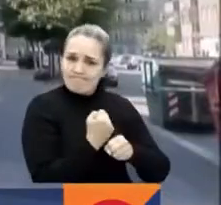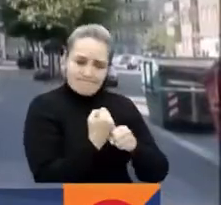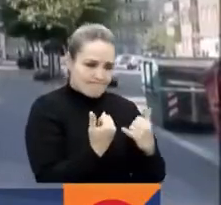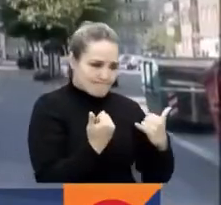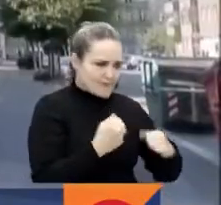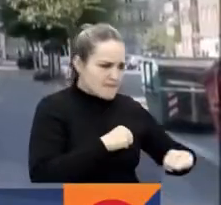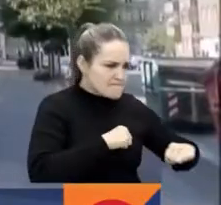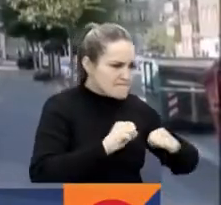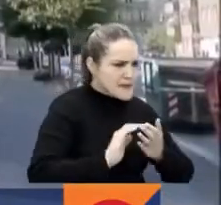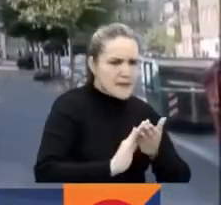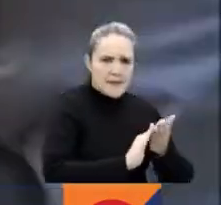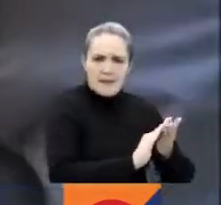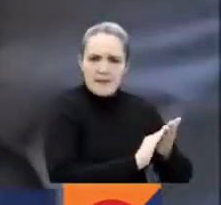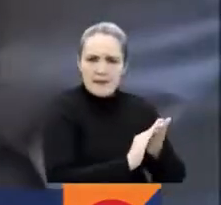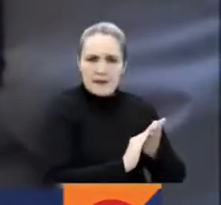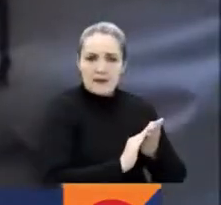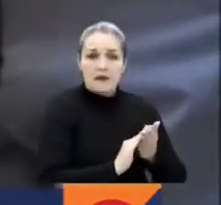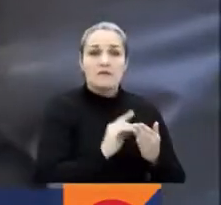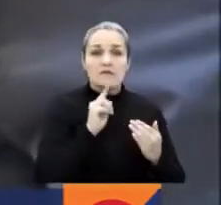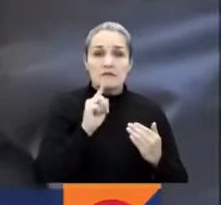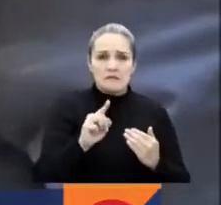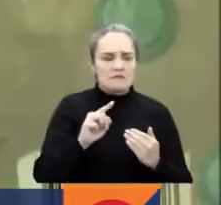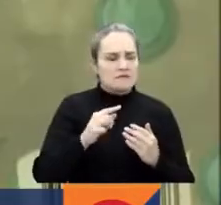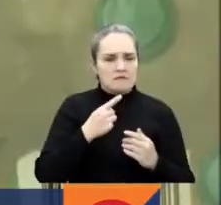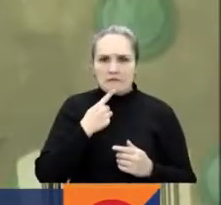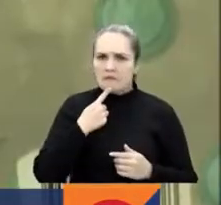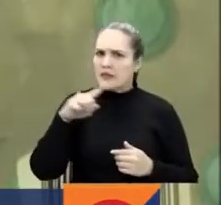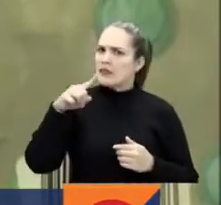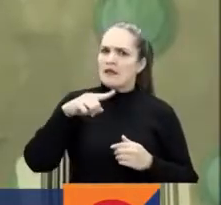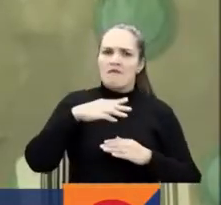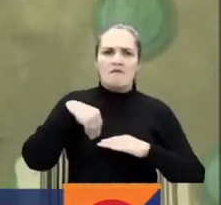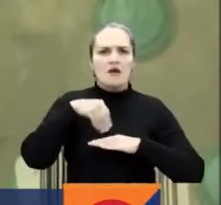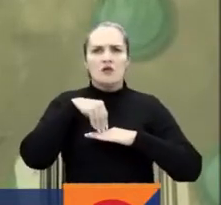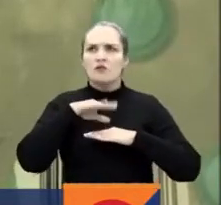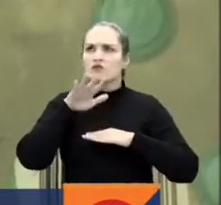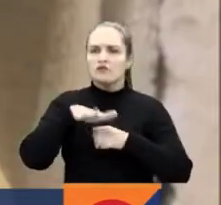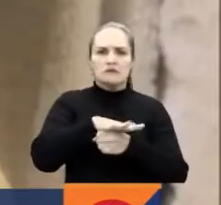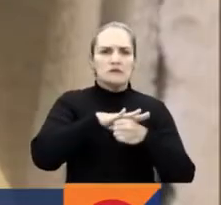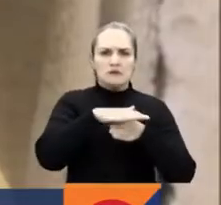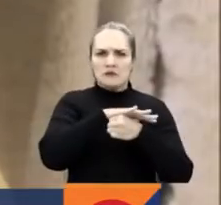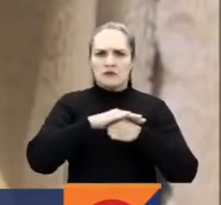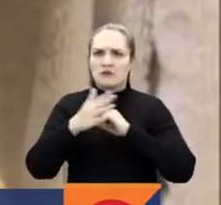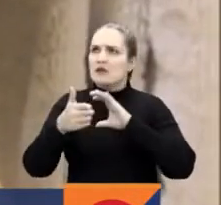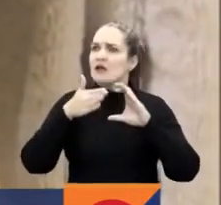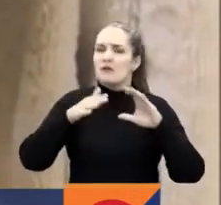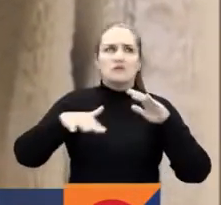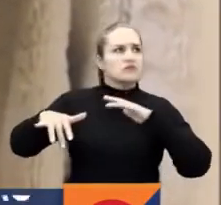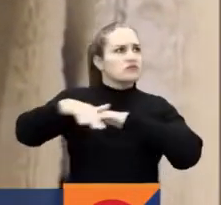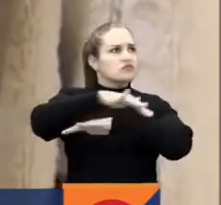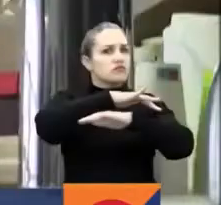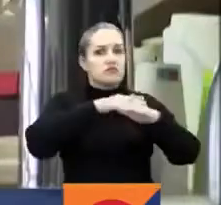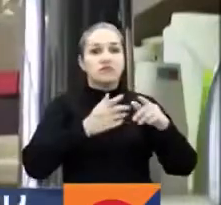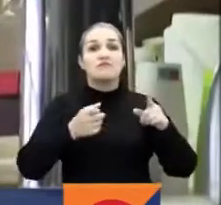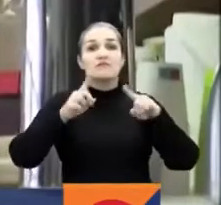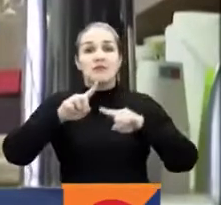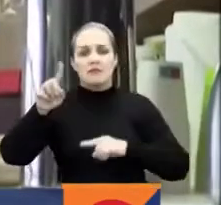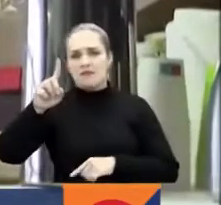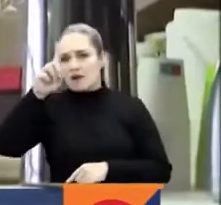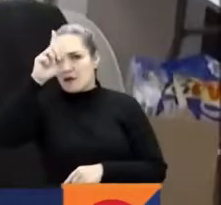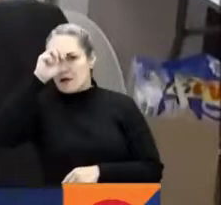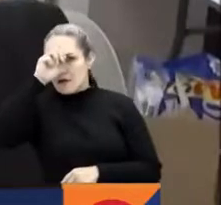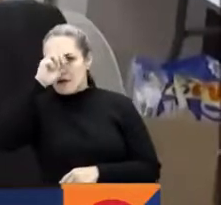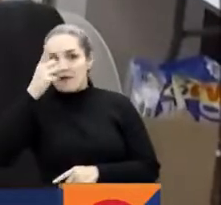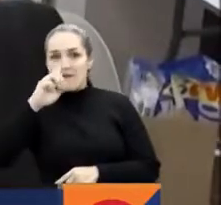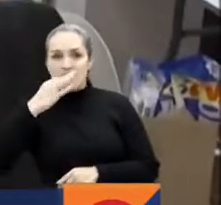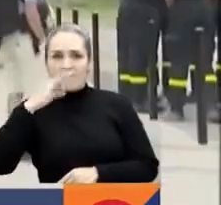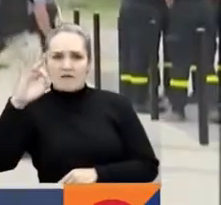El jaque que supone este fenómeno meteorológico no solo activó incendios, también solidaridad. Berlín y la Giron francesa